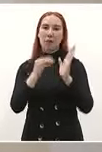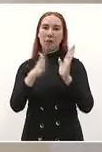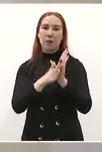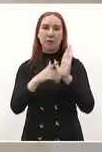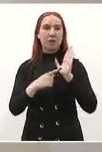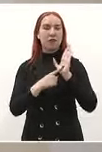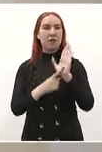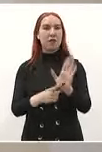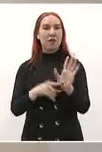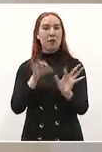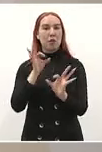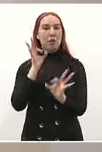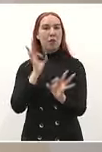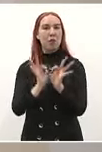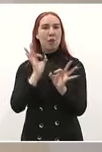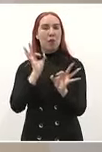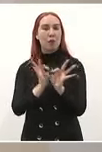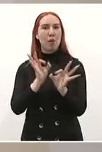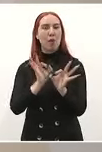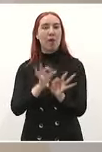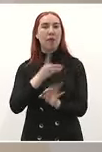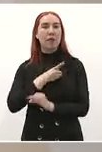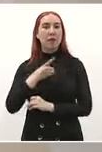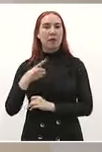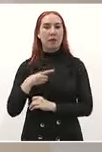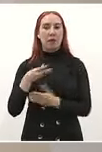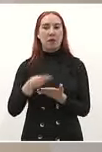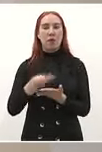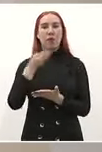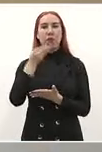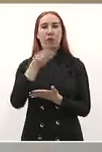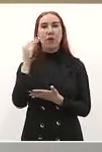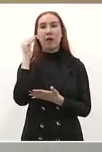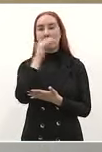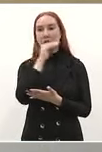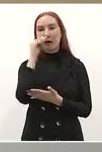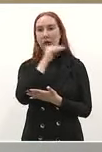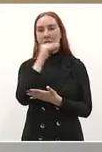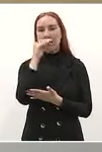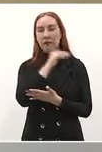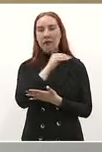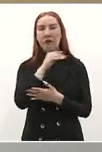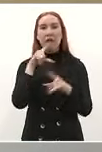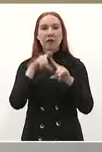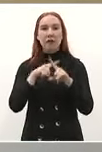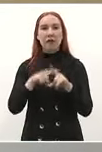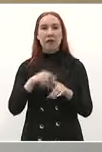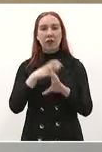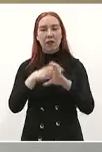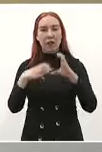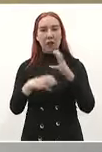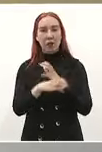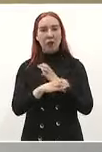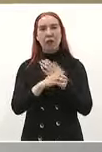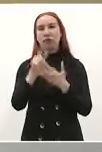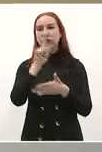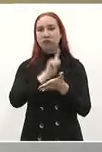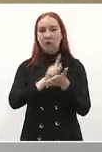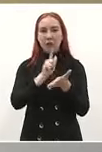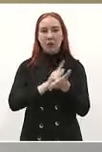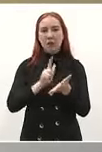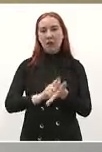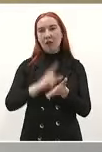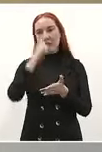es entregar de manera gratuita los fertilizantes a todos los pequeños y medianos